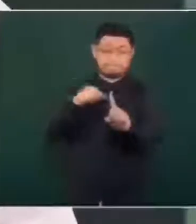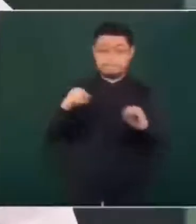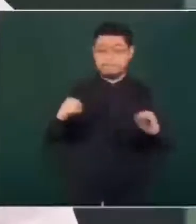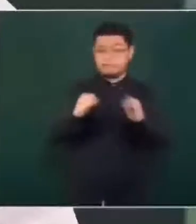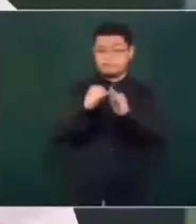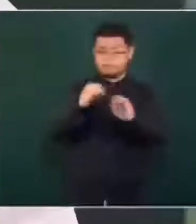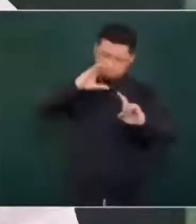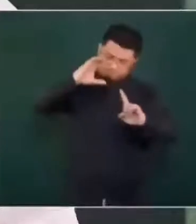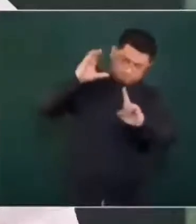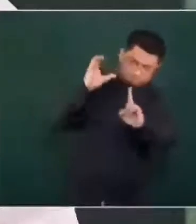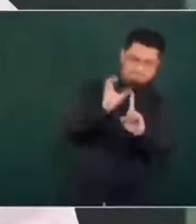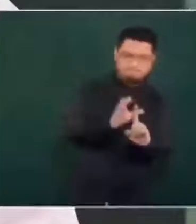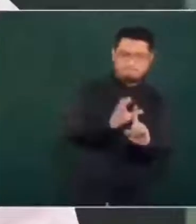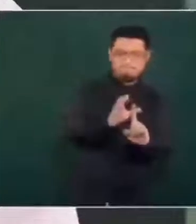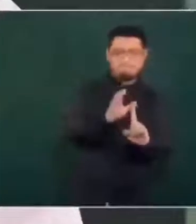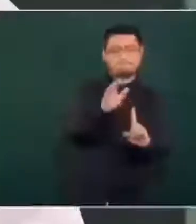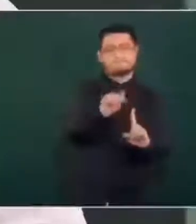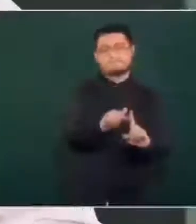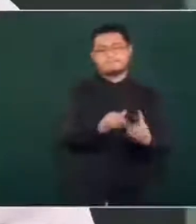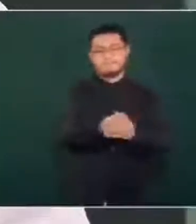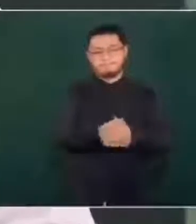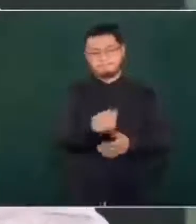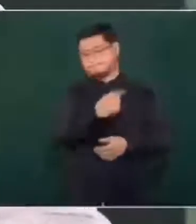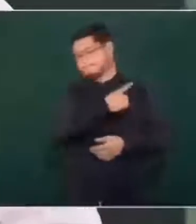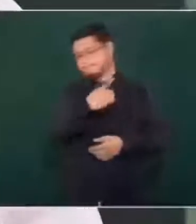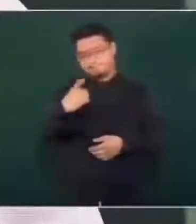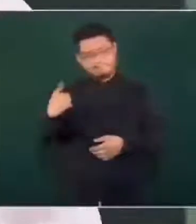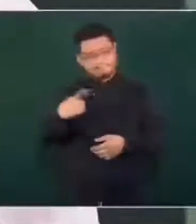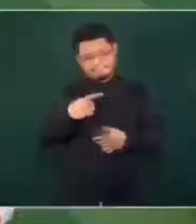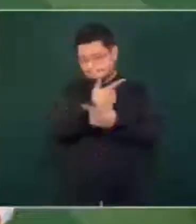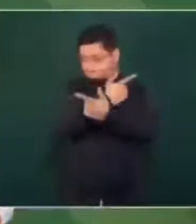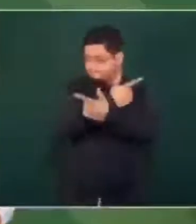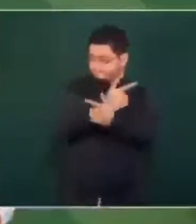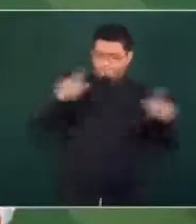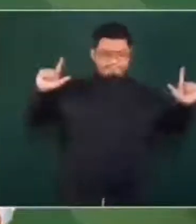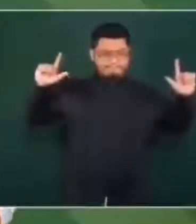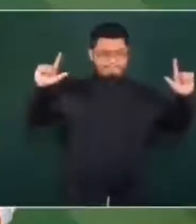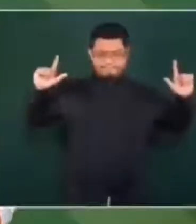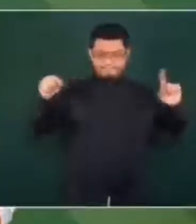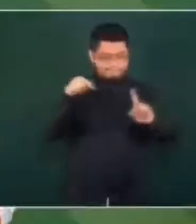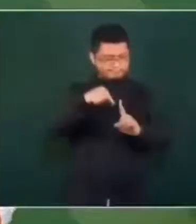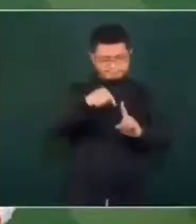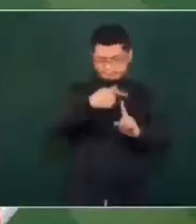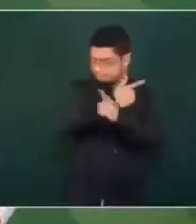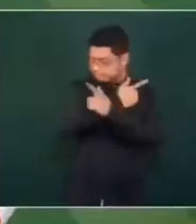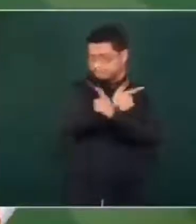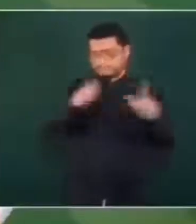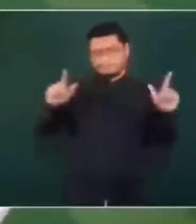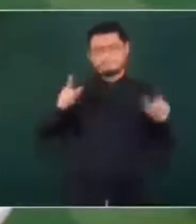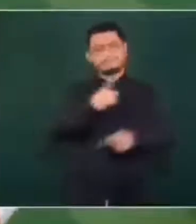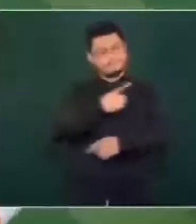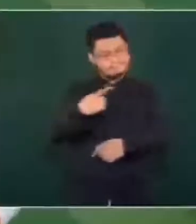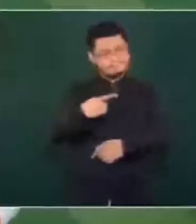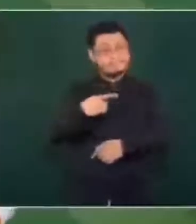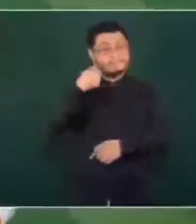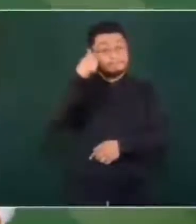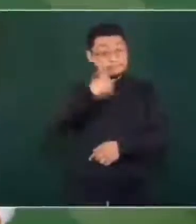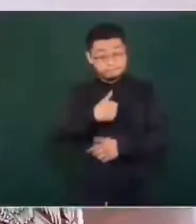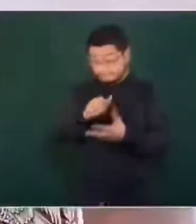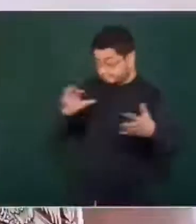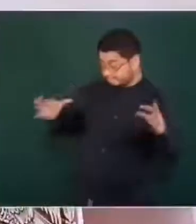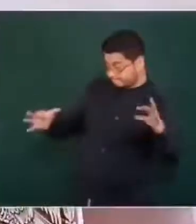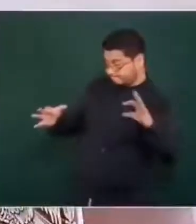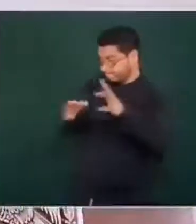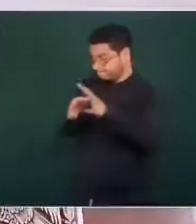que debe ser libertaria y siempre vinculada al pueblo